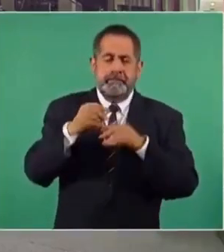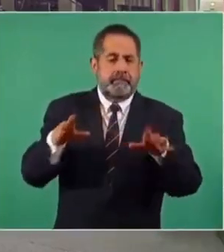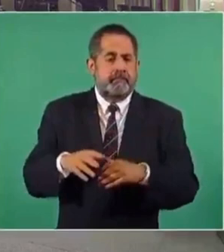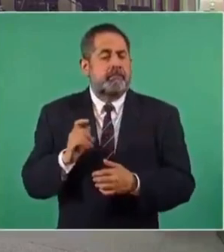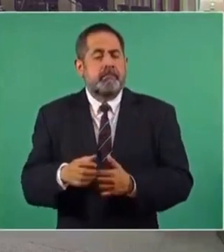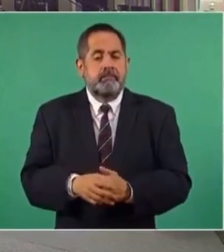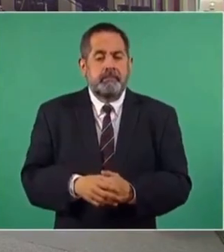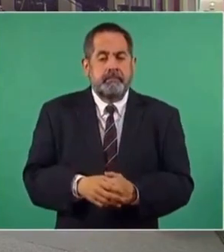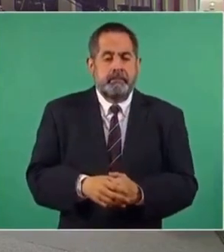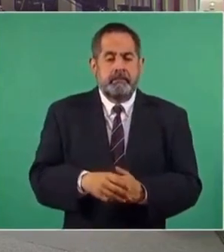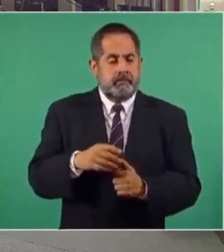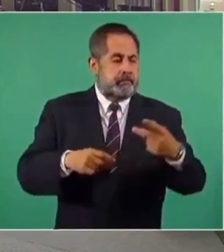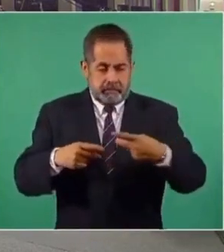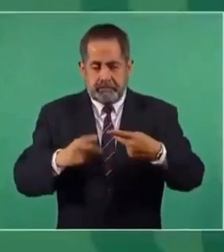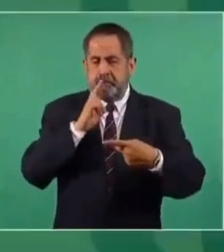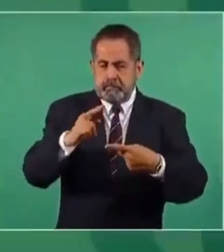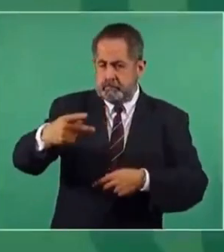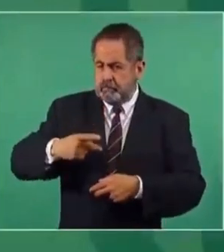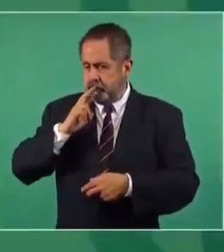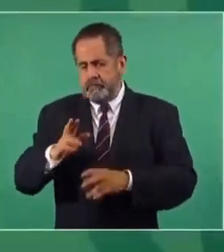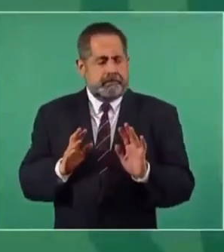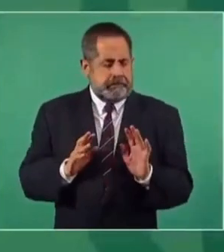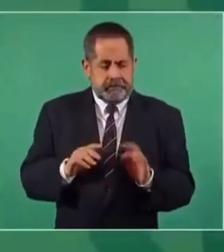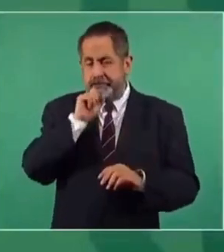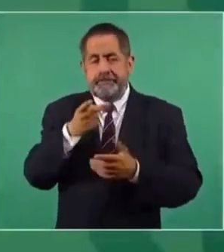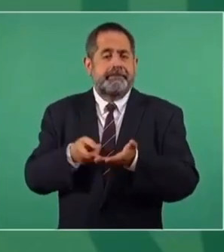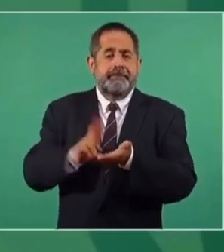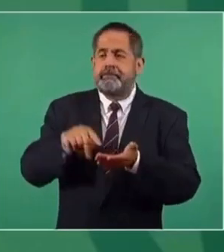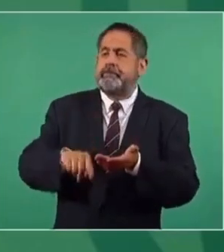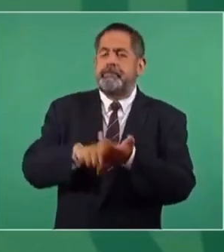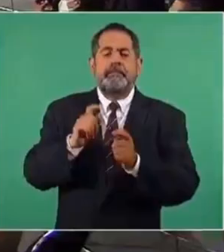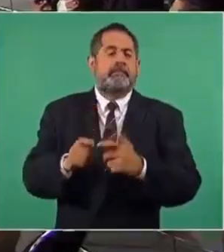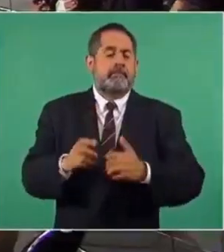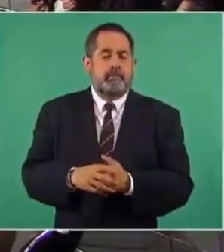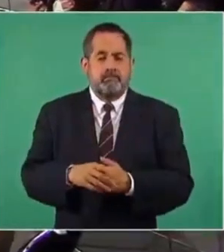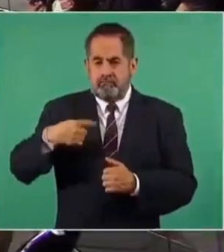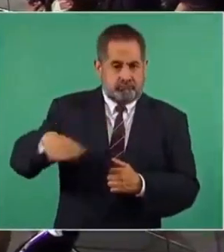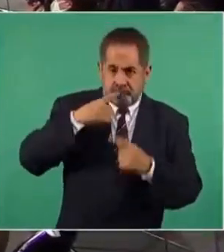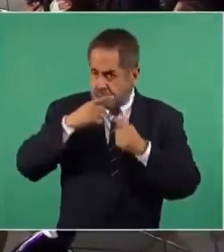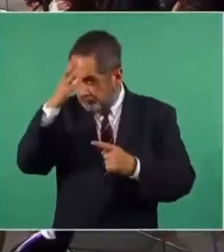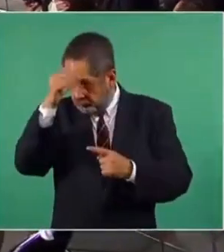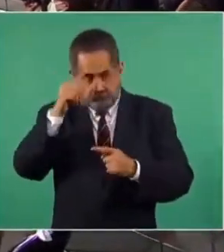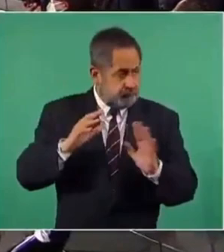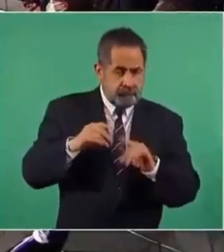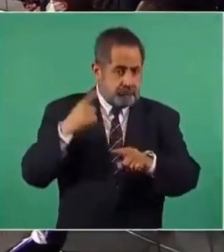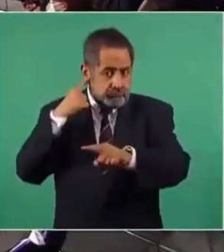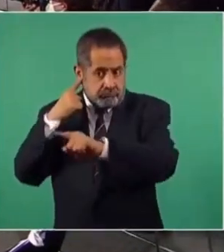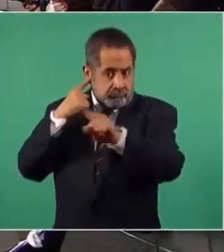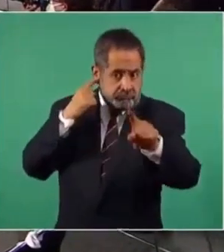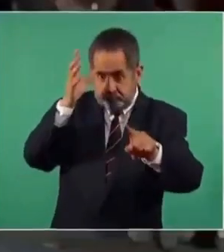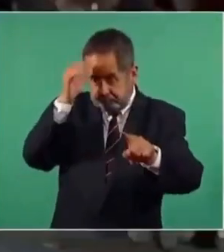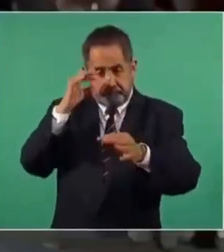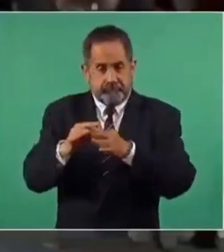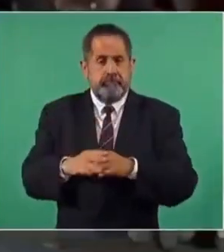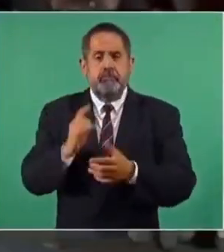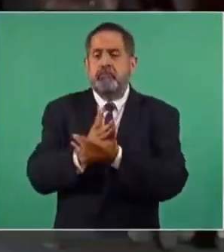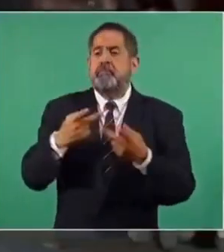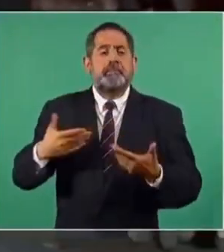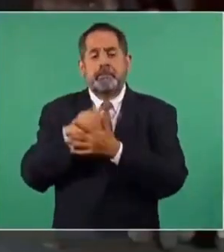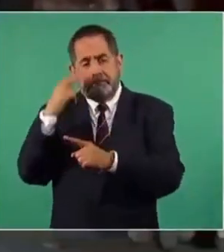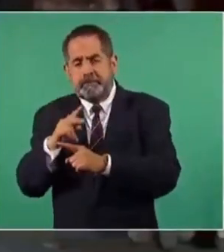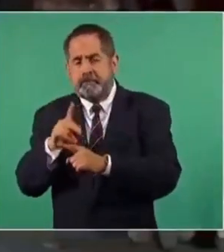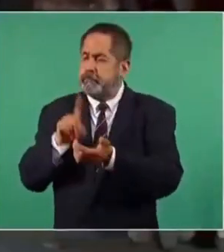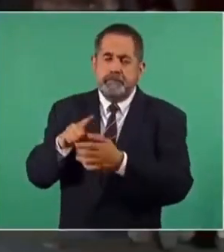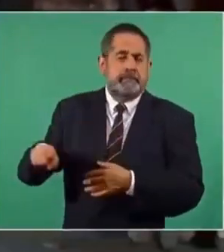no solo es contestar preguntas aquí, sino también tomar acuerdos. Están escuchando, no solo los ciudadanos,